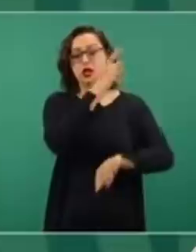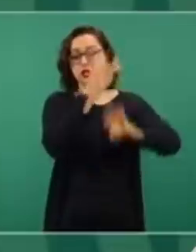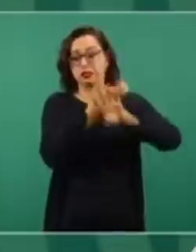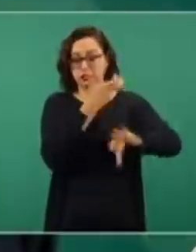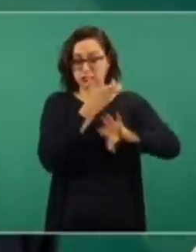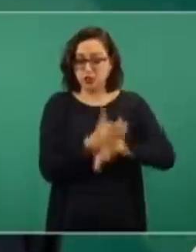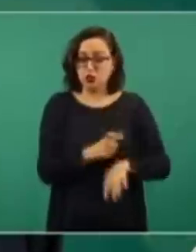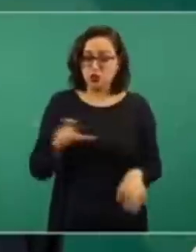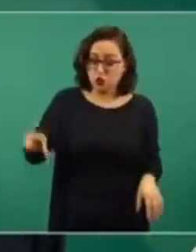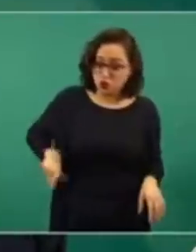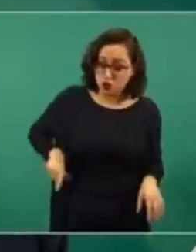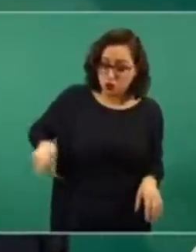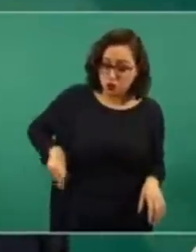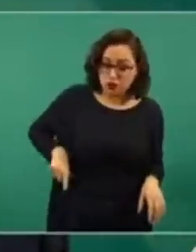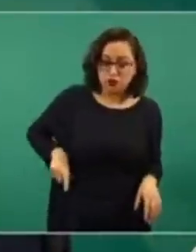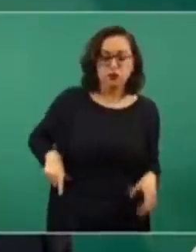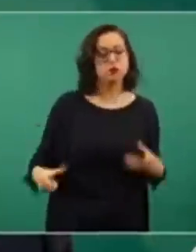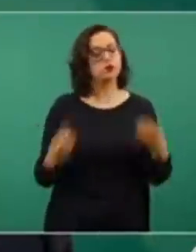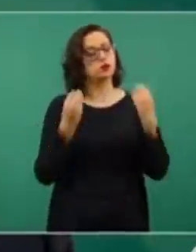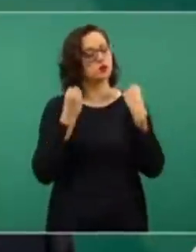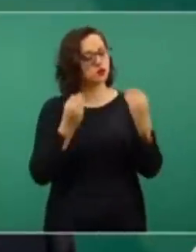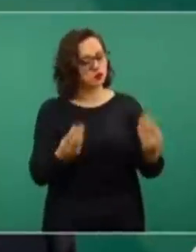Unidos de que